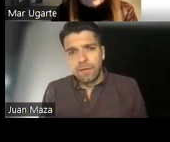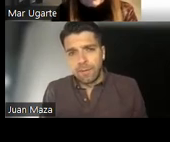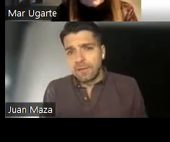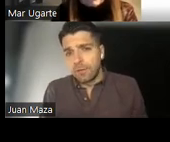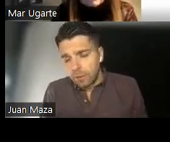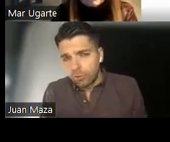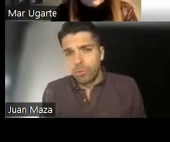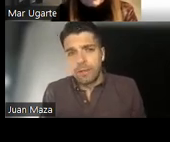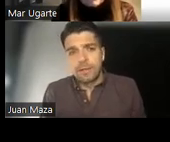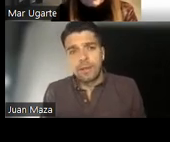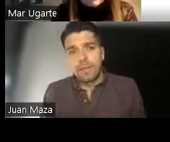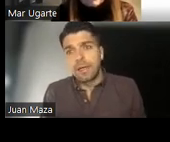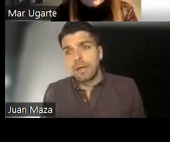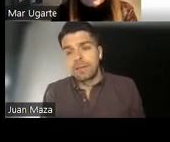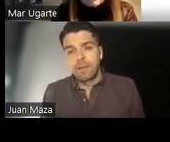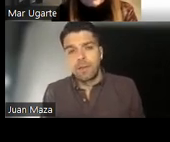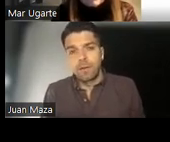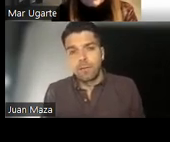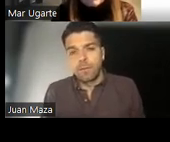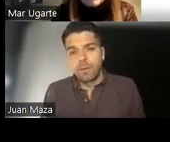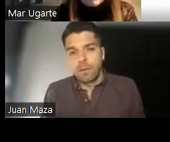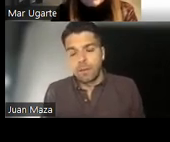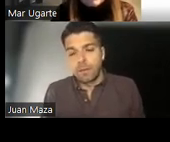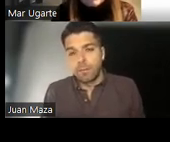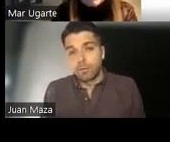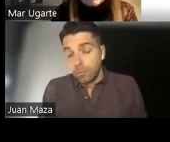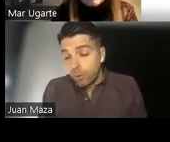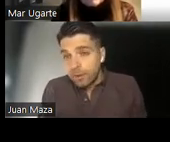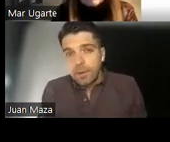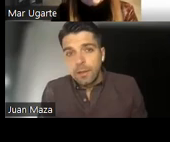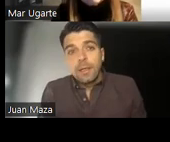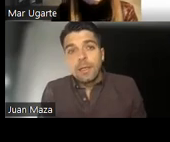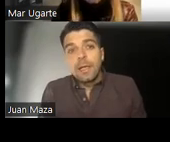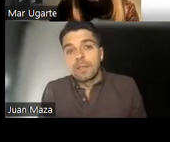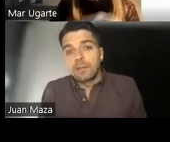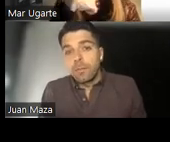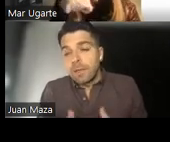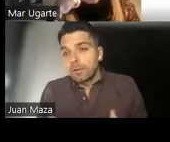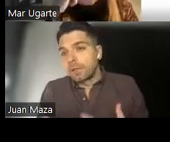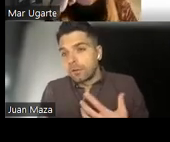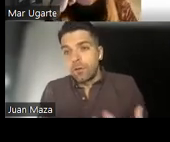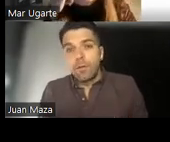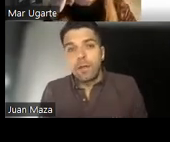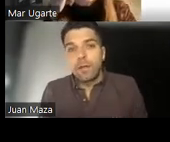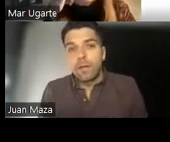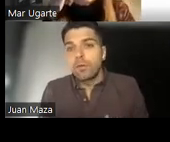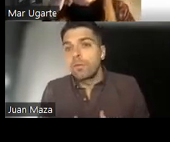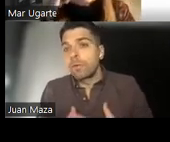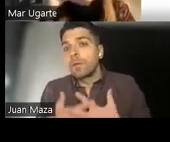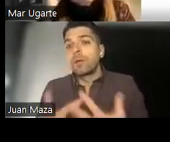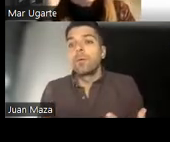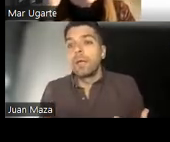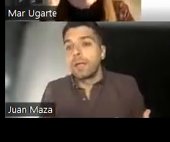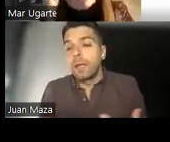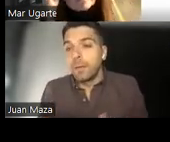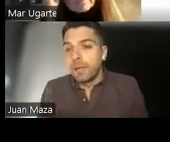de la enfermedad, sino que incluso pueden determinar afectación por tumores. Y la asantomia, los trastornos de alucinación, son